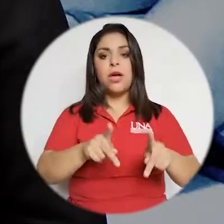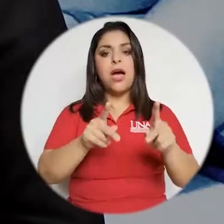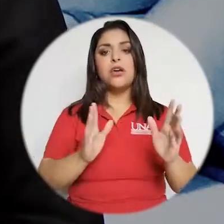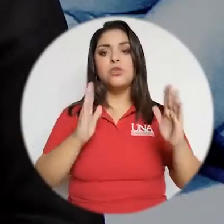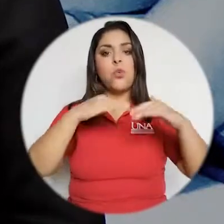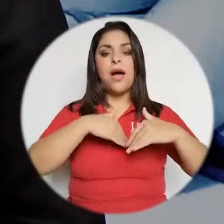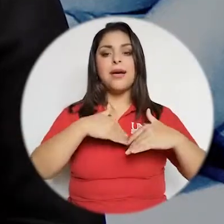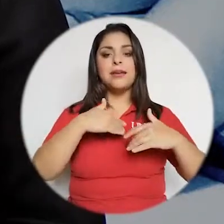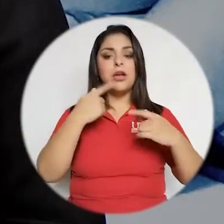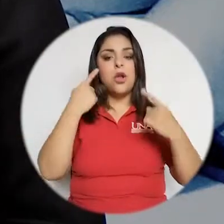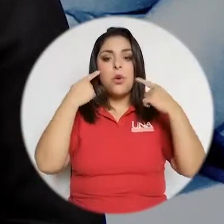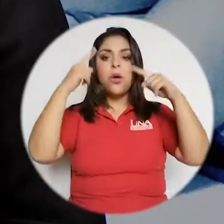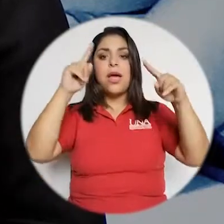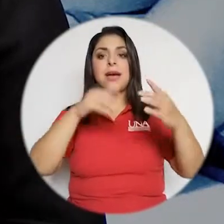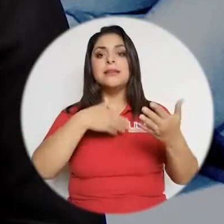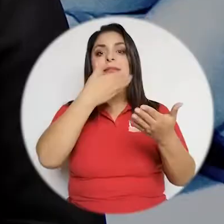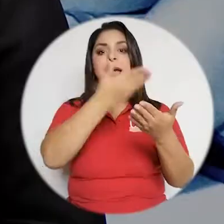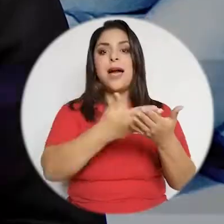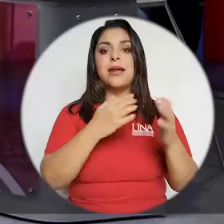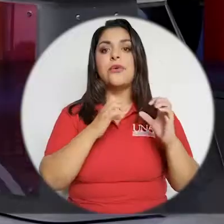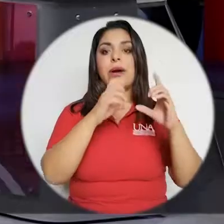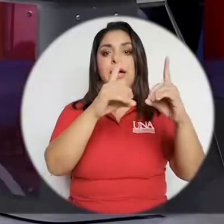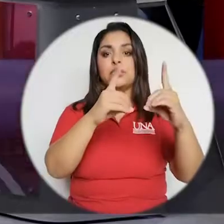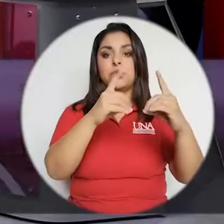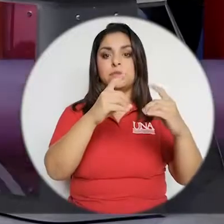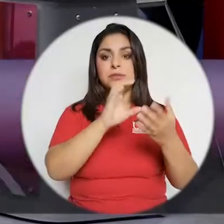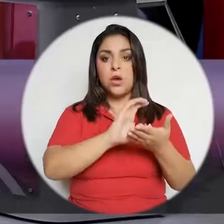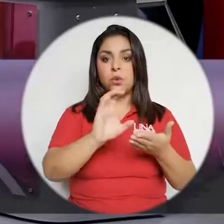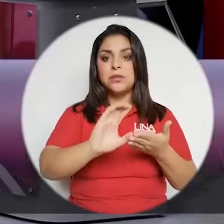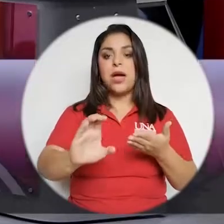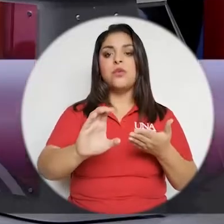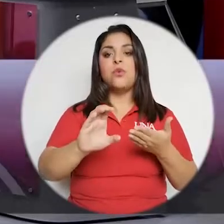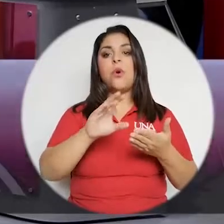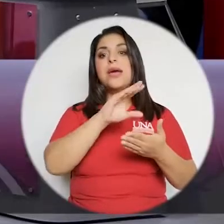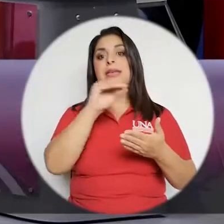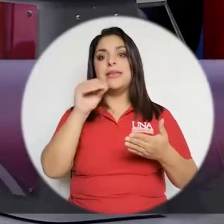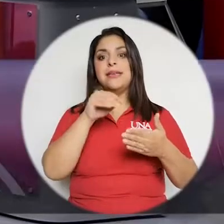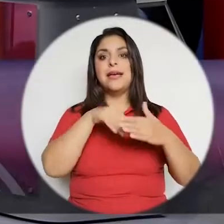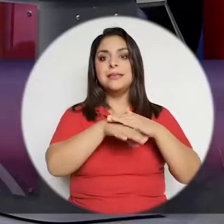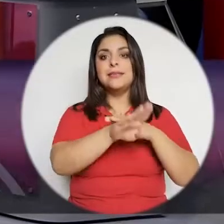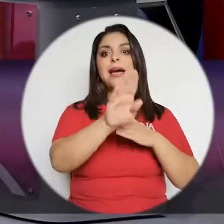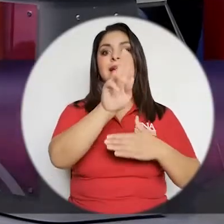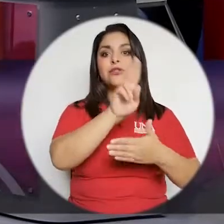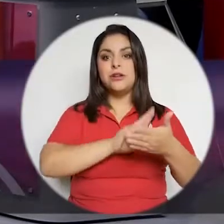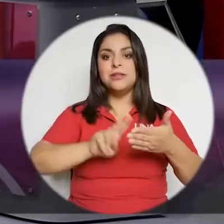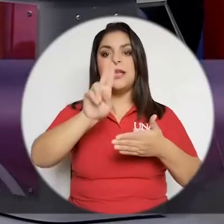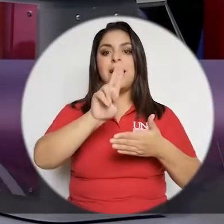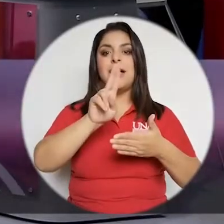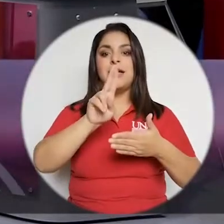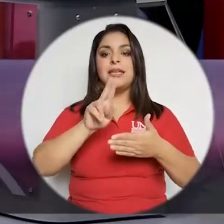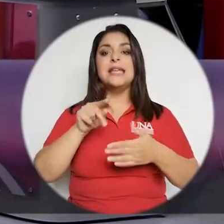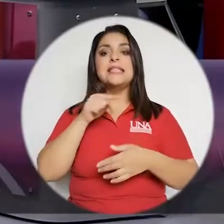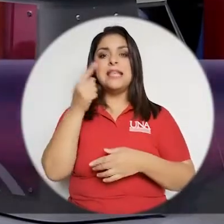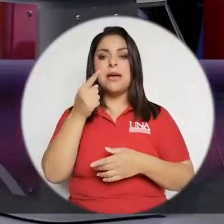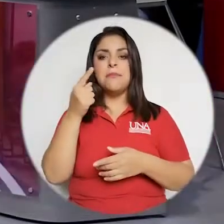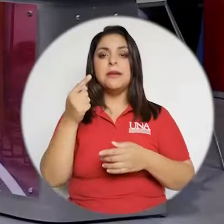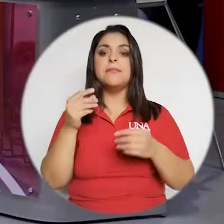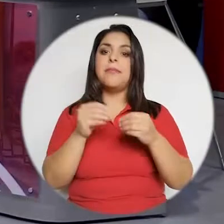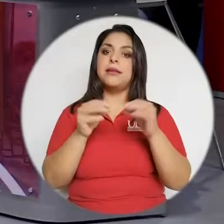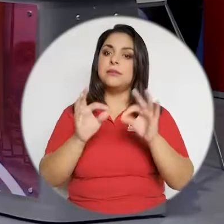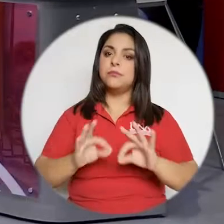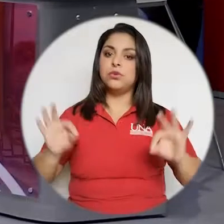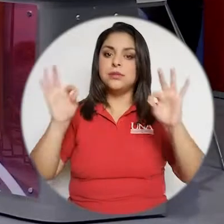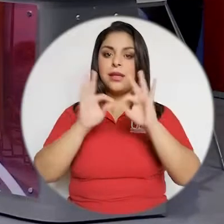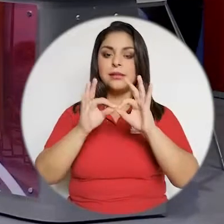llegar al final de la educación secundaria y por lo tanto a las puertas de la educación